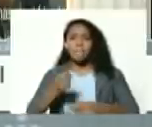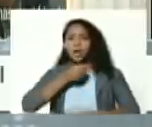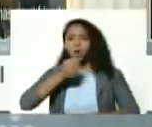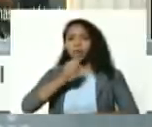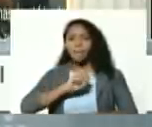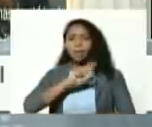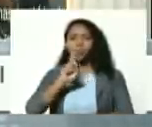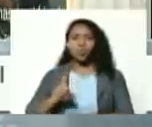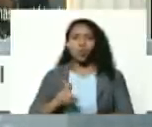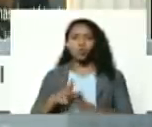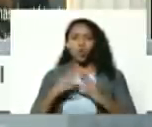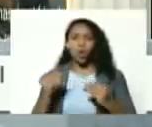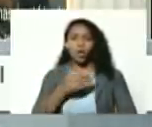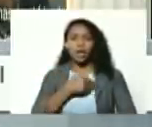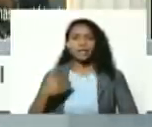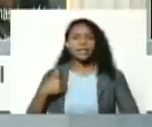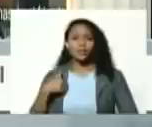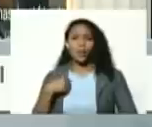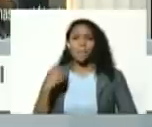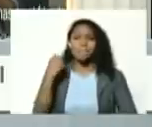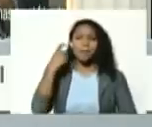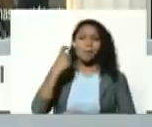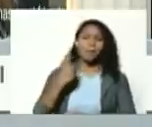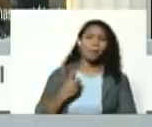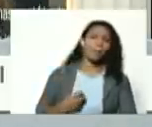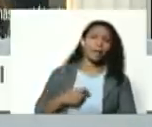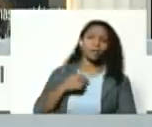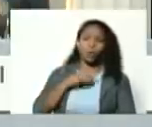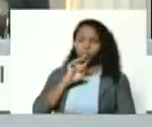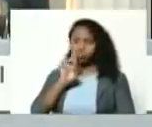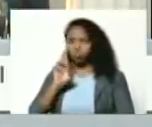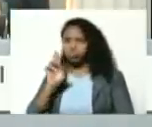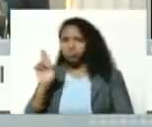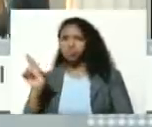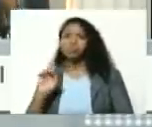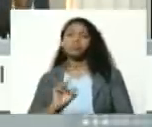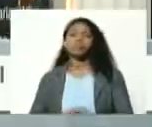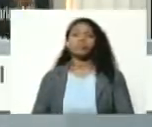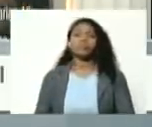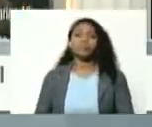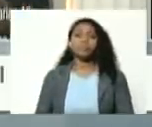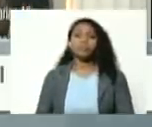preguntó todo lo que quiso y todo lo que trajo y yo respondí